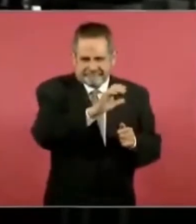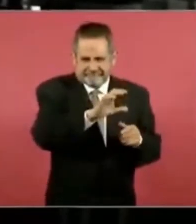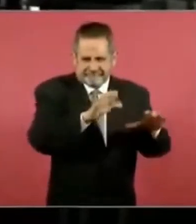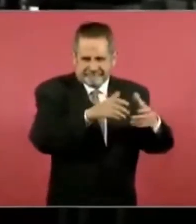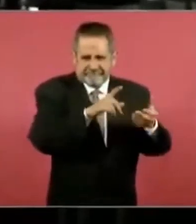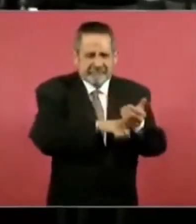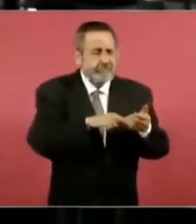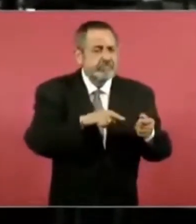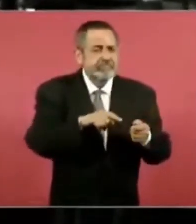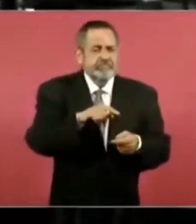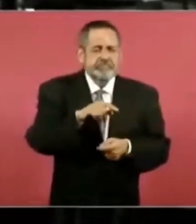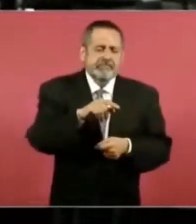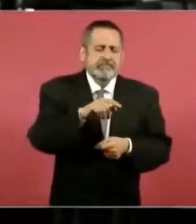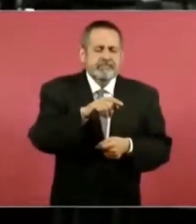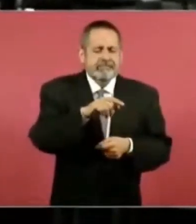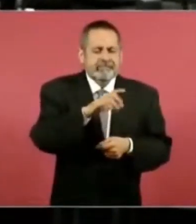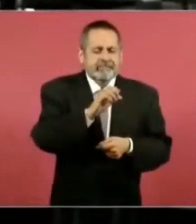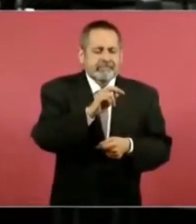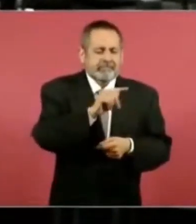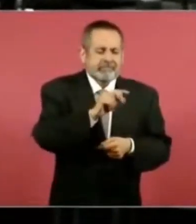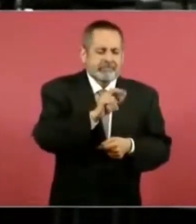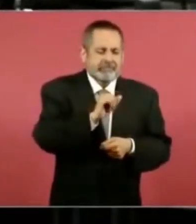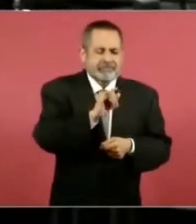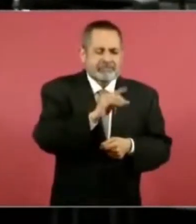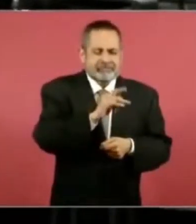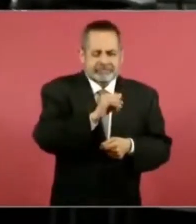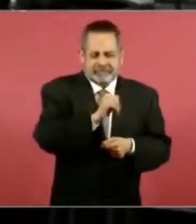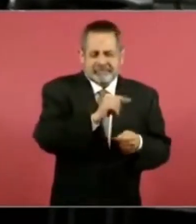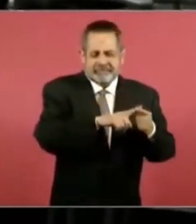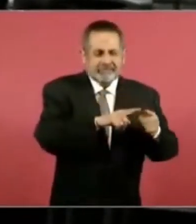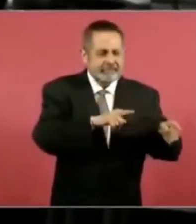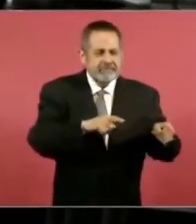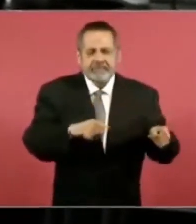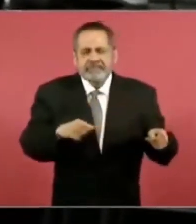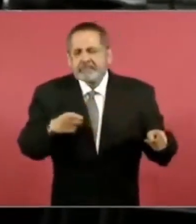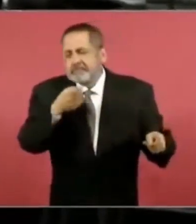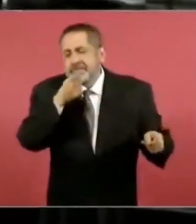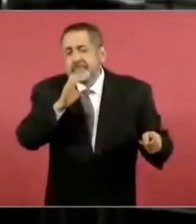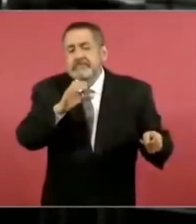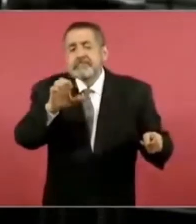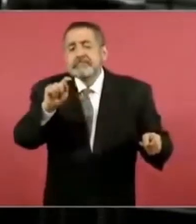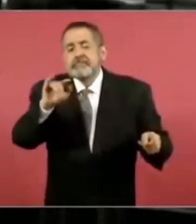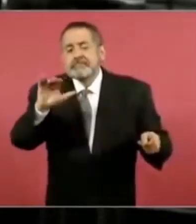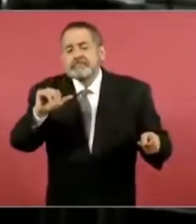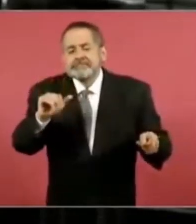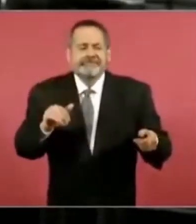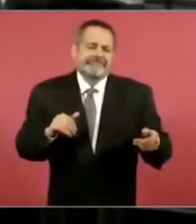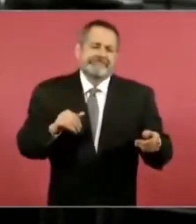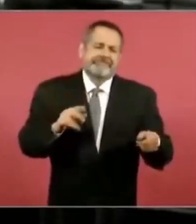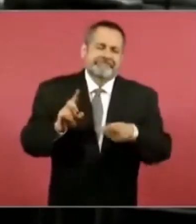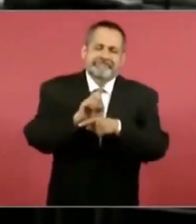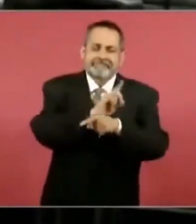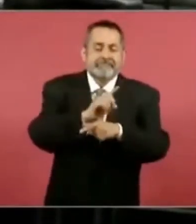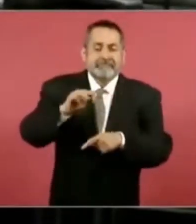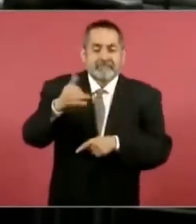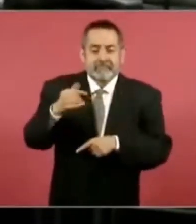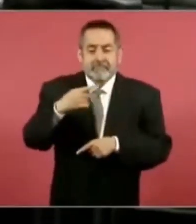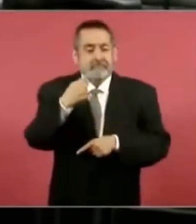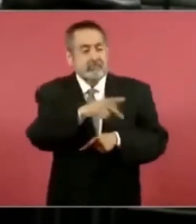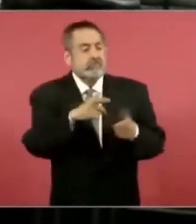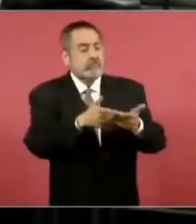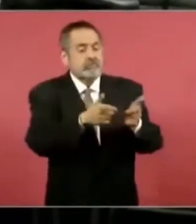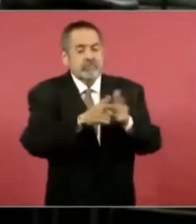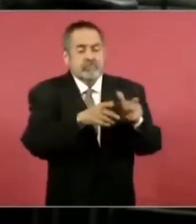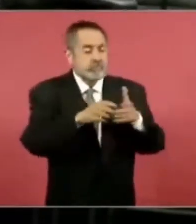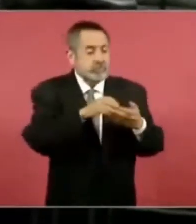su Código de Antiética, porque eso no puede ser Código de Ética, hasta mayo pasado, decía que sus colaboradores,